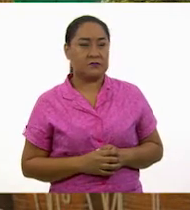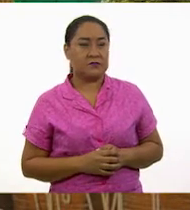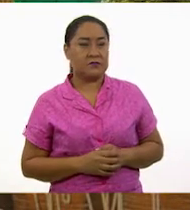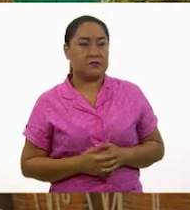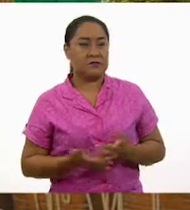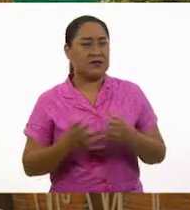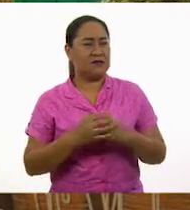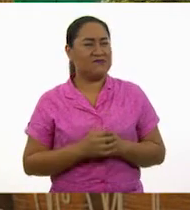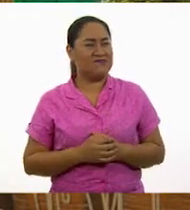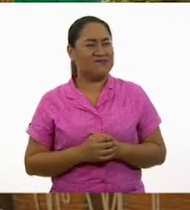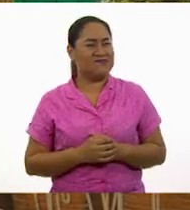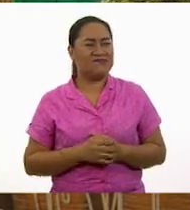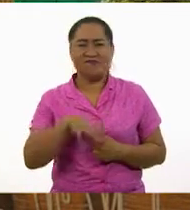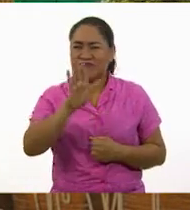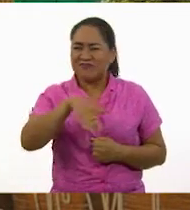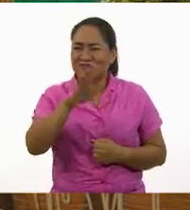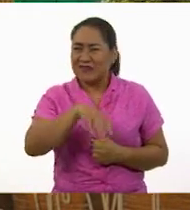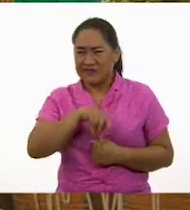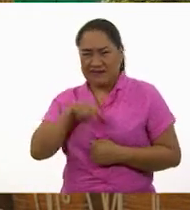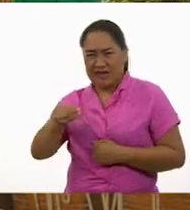¿Estará Lolo en lo cierto?